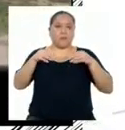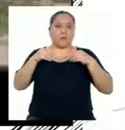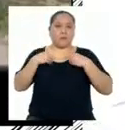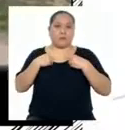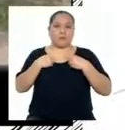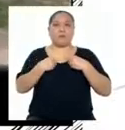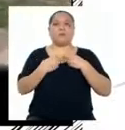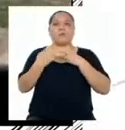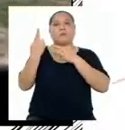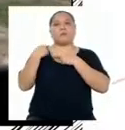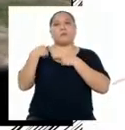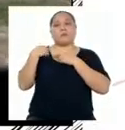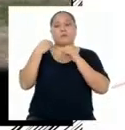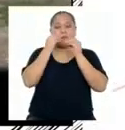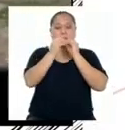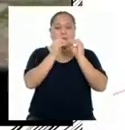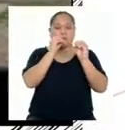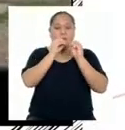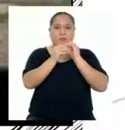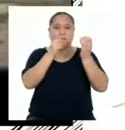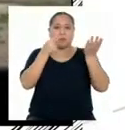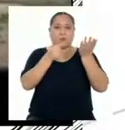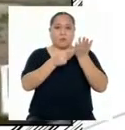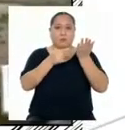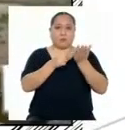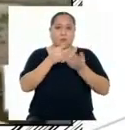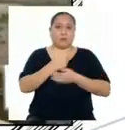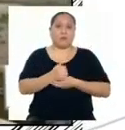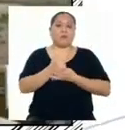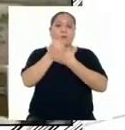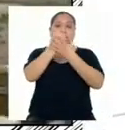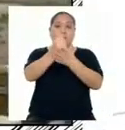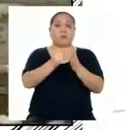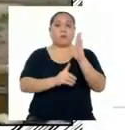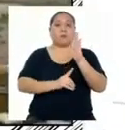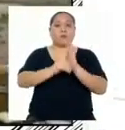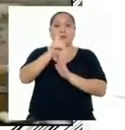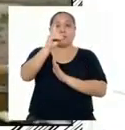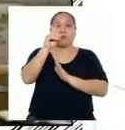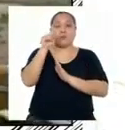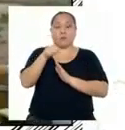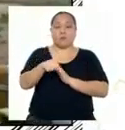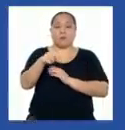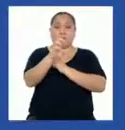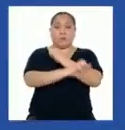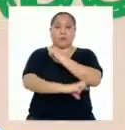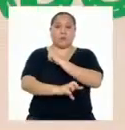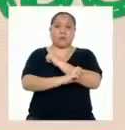búsqueda de soluciones tecnológicas viables Que ayuden al desarrollo de nuestro país